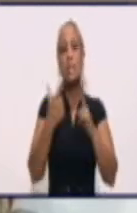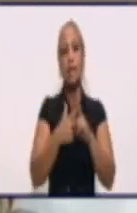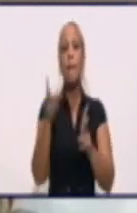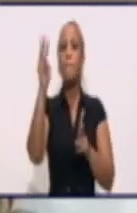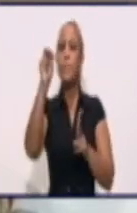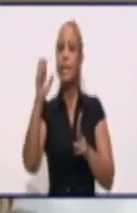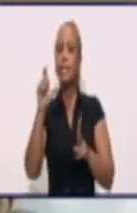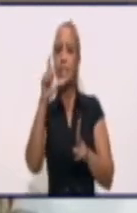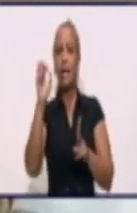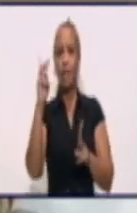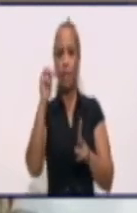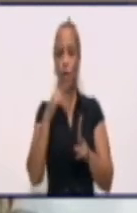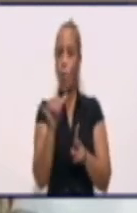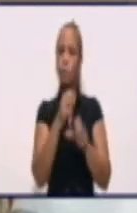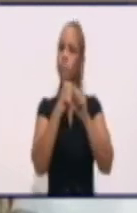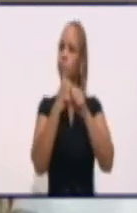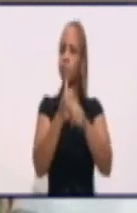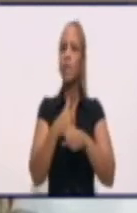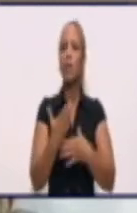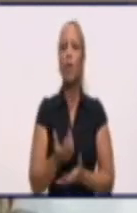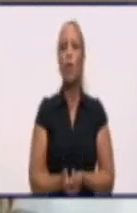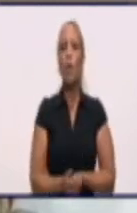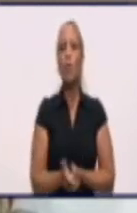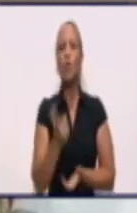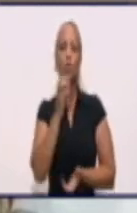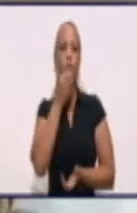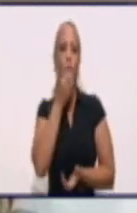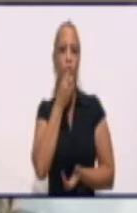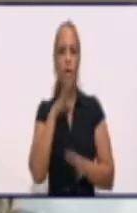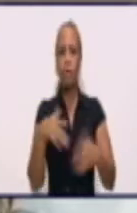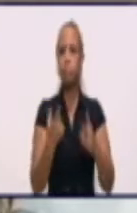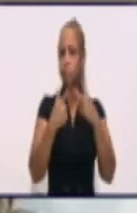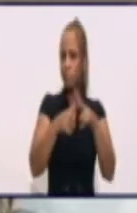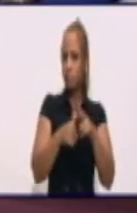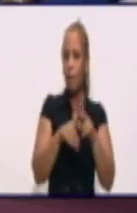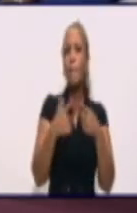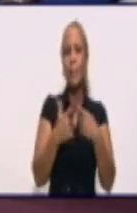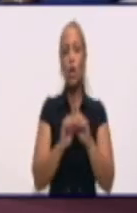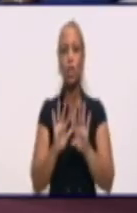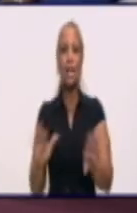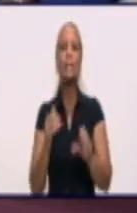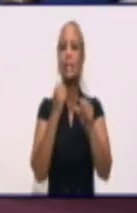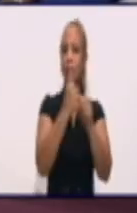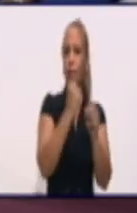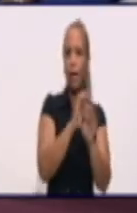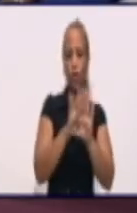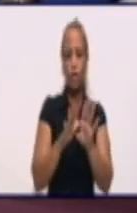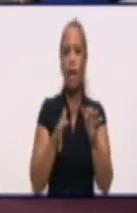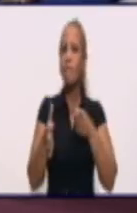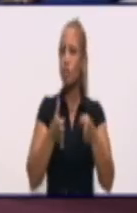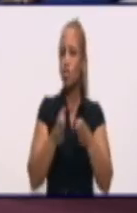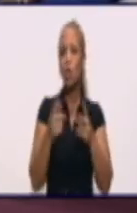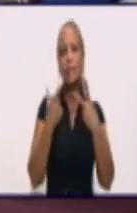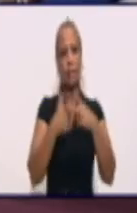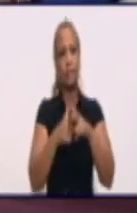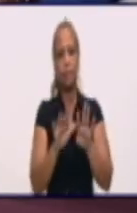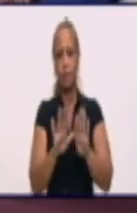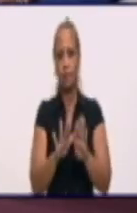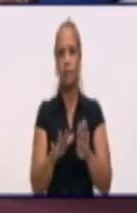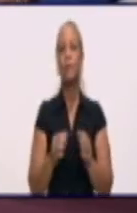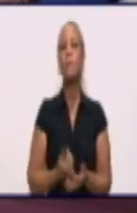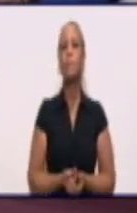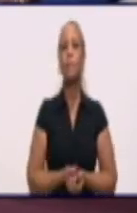Caridad de Mota también, por el problema de acceso, no se había resuelto. Pero bueno, se está trabajando en función de resolverlo en el menor tiempo posible. ¿Por